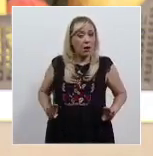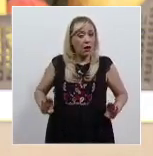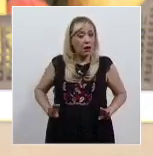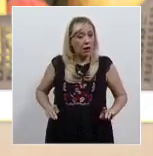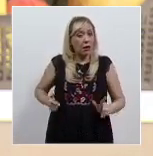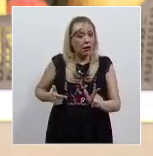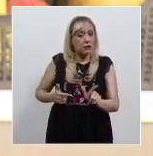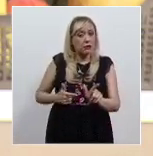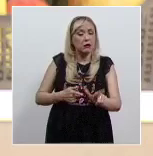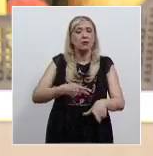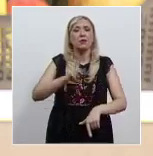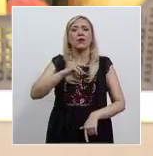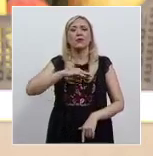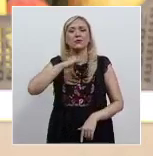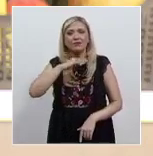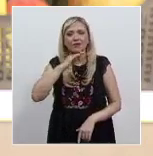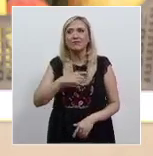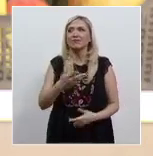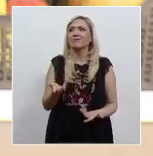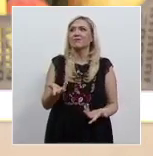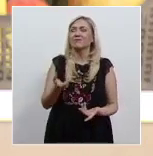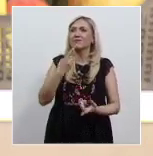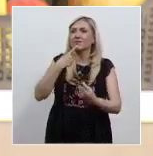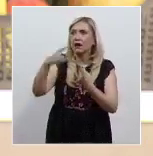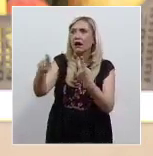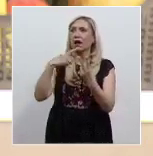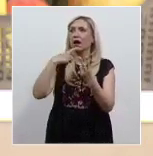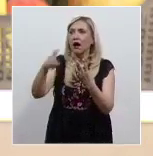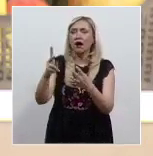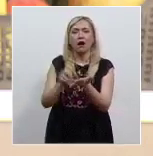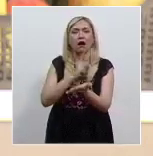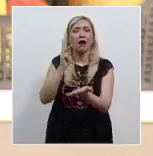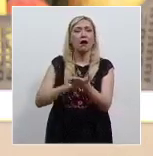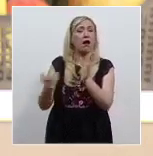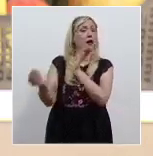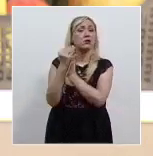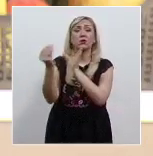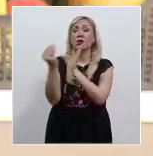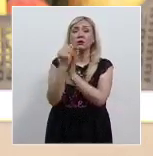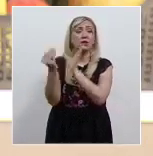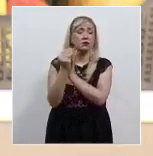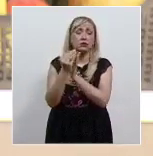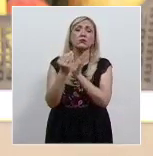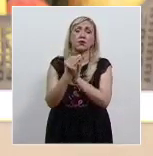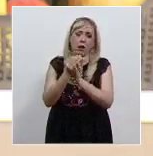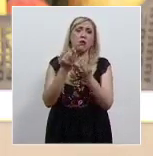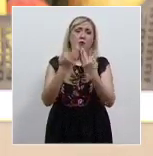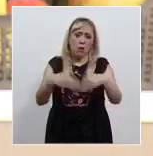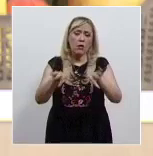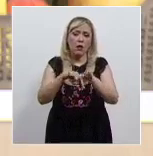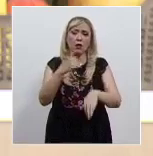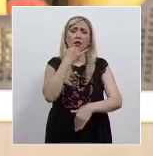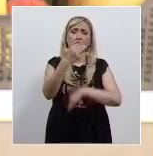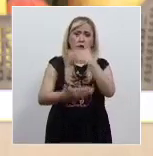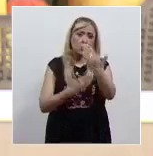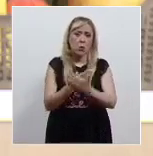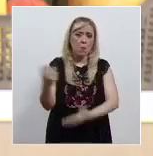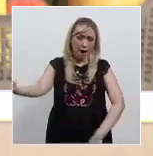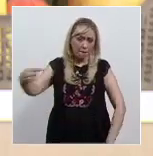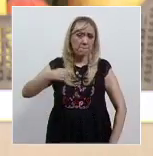negligencias cuando yo llegué a poner las primeras denuncias. Por eso creo que sí es muy importante una disculpa pública por parte del Estado.